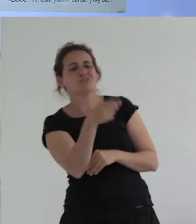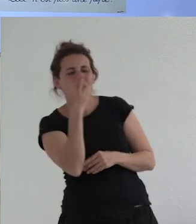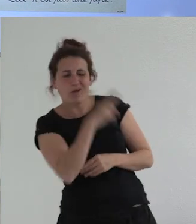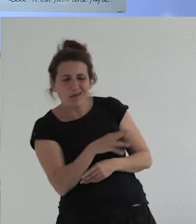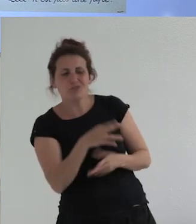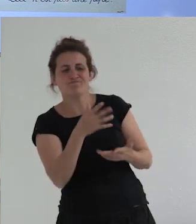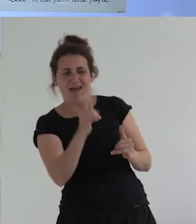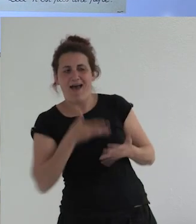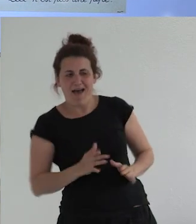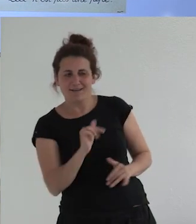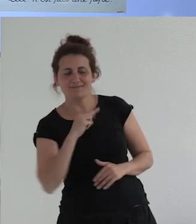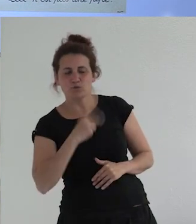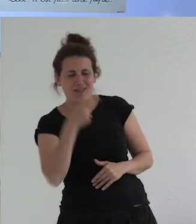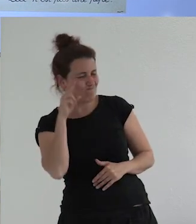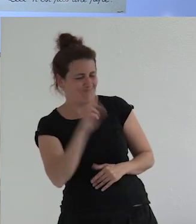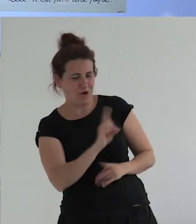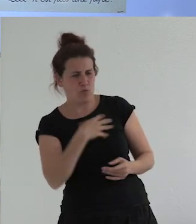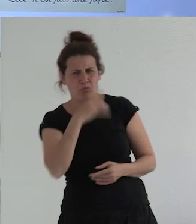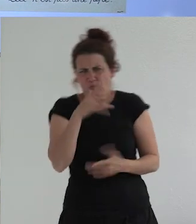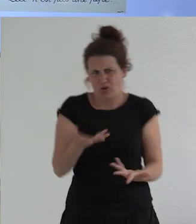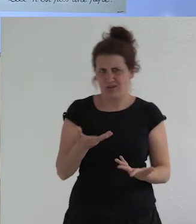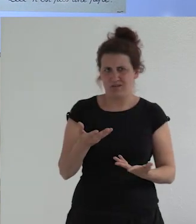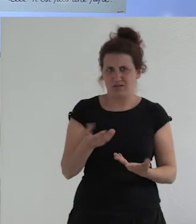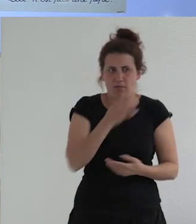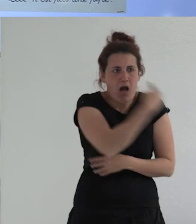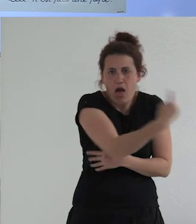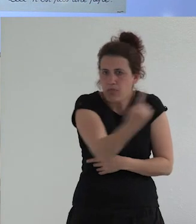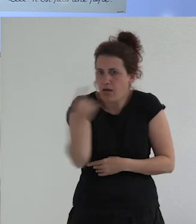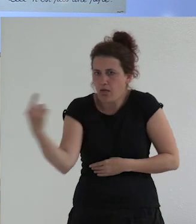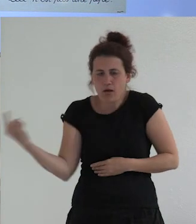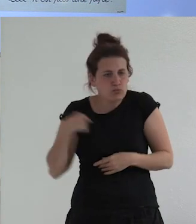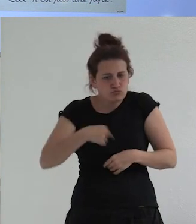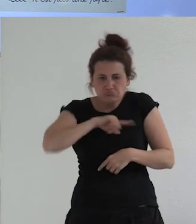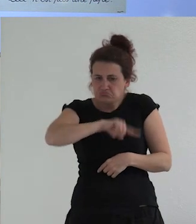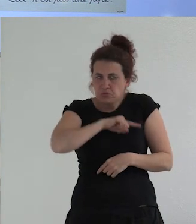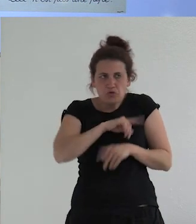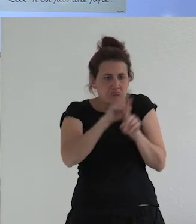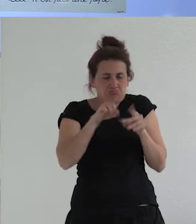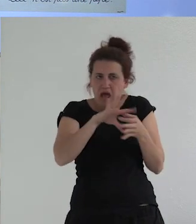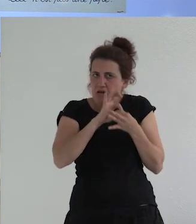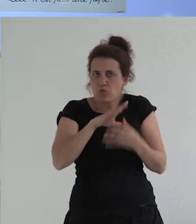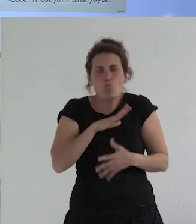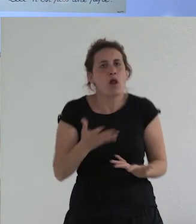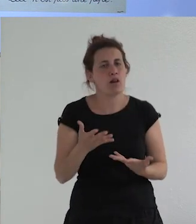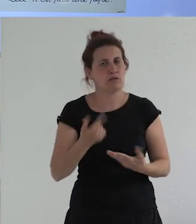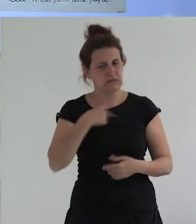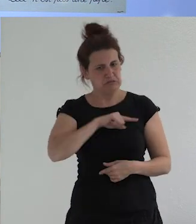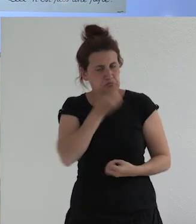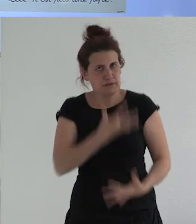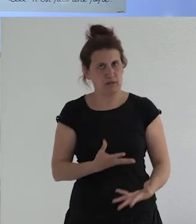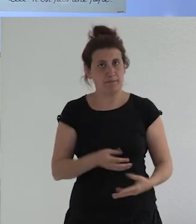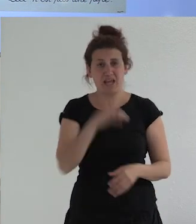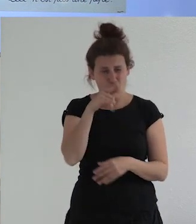y no lo sabes ver pero ¿por qué hacemos eso? bueno que cada uno elija el marco que le hace más sentido y creo estoy convencido que